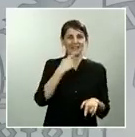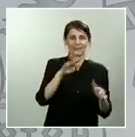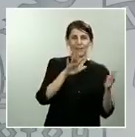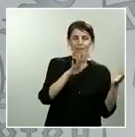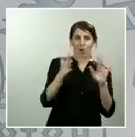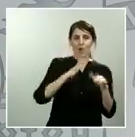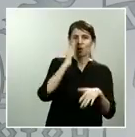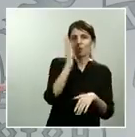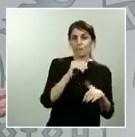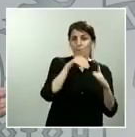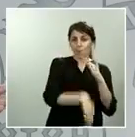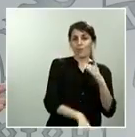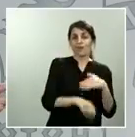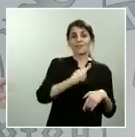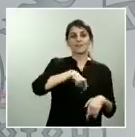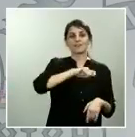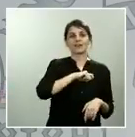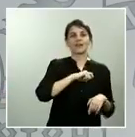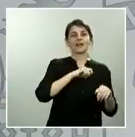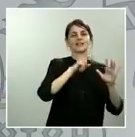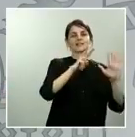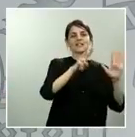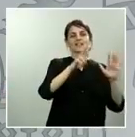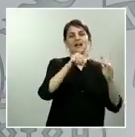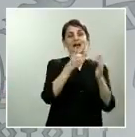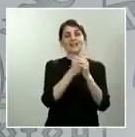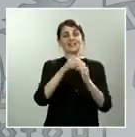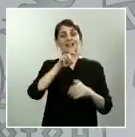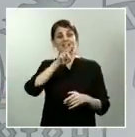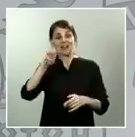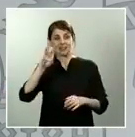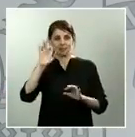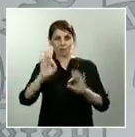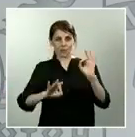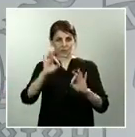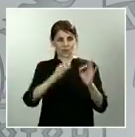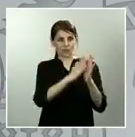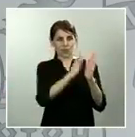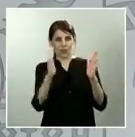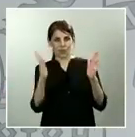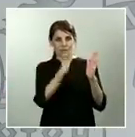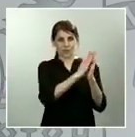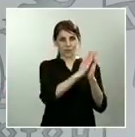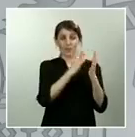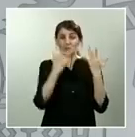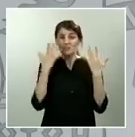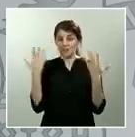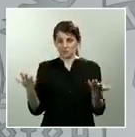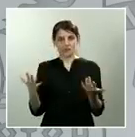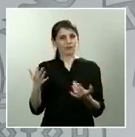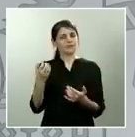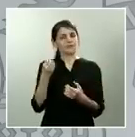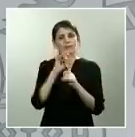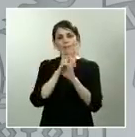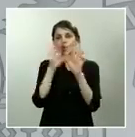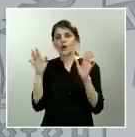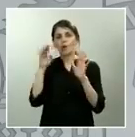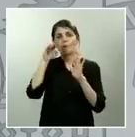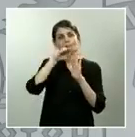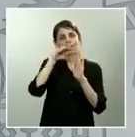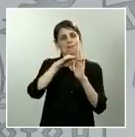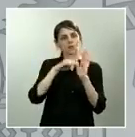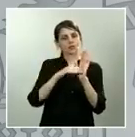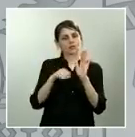creo recordar entenderá usted que los parámetros de estabilidad con los que estábamos moviéndonos no pueden ser